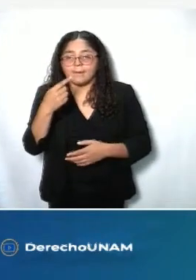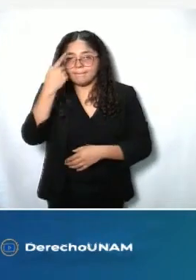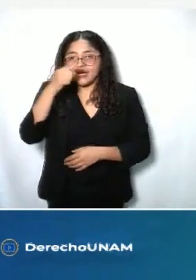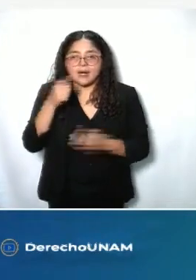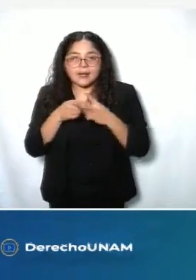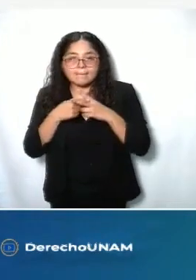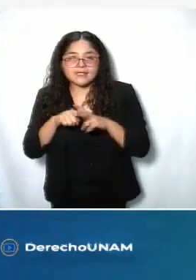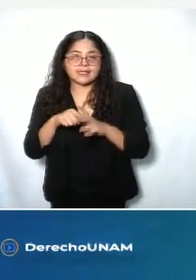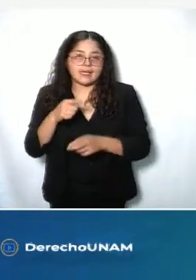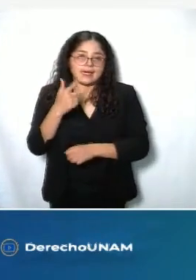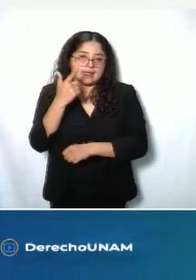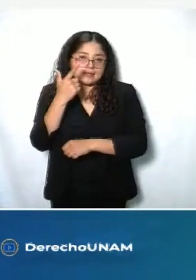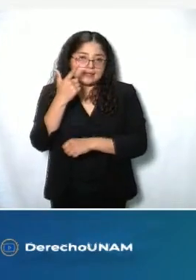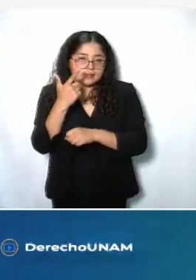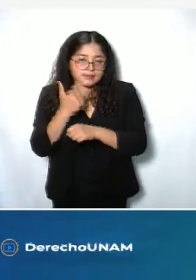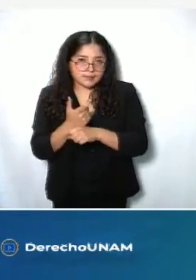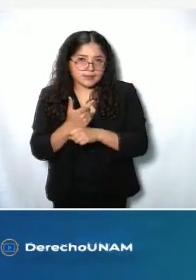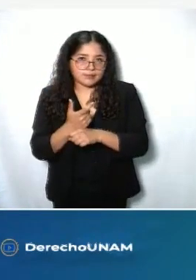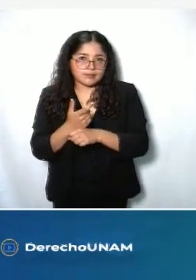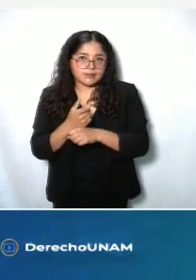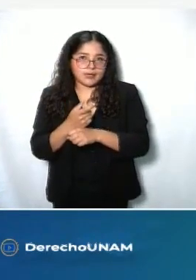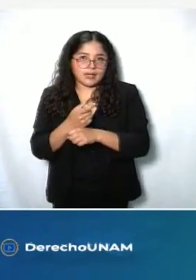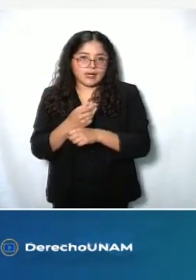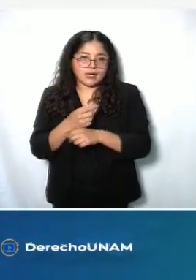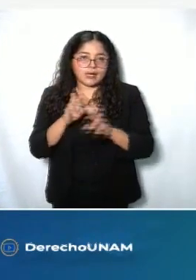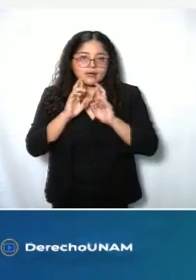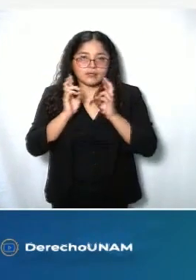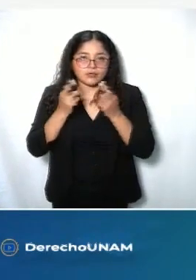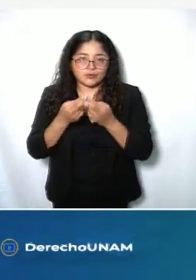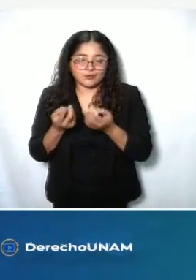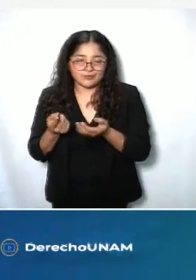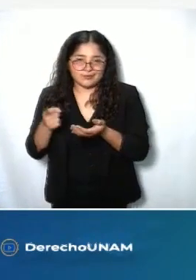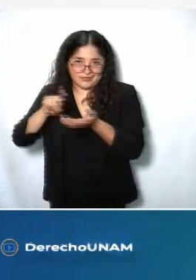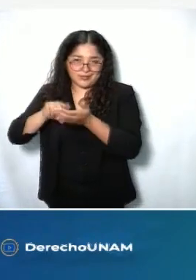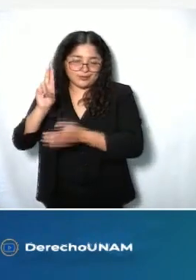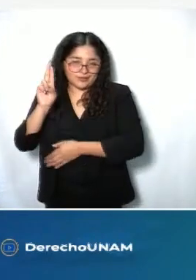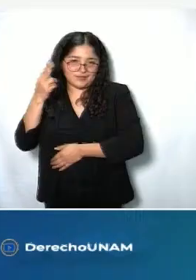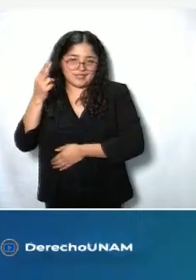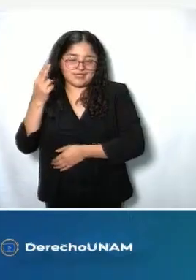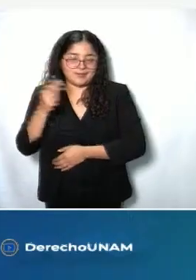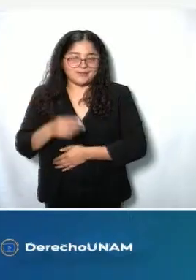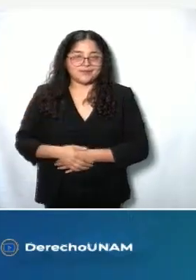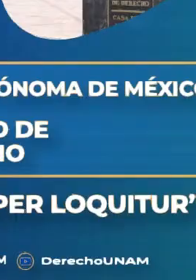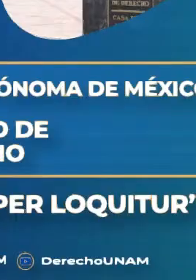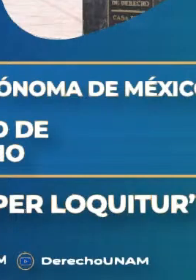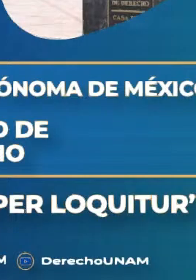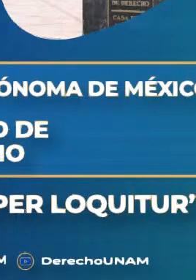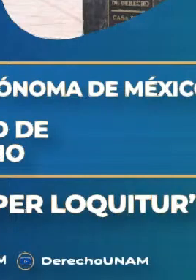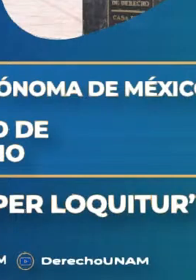sesión ordinaria del pleno del info ciudad de méxico pleno en tu universidad los esperamos